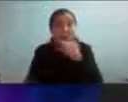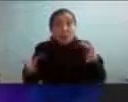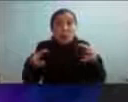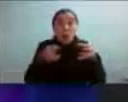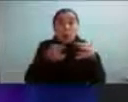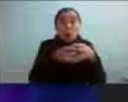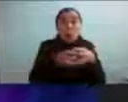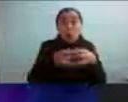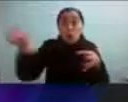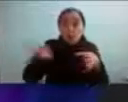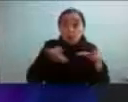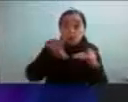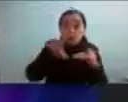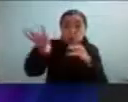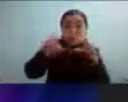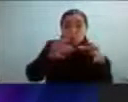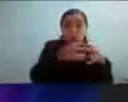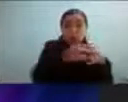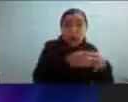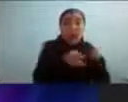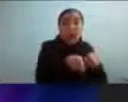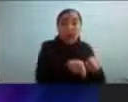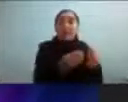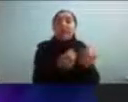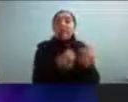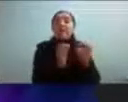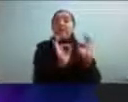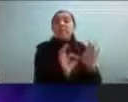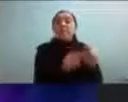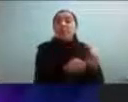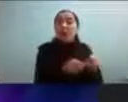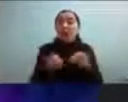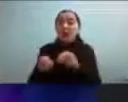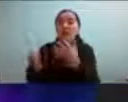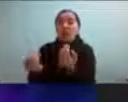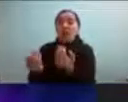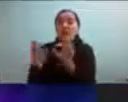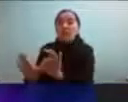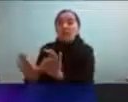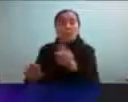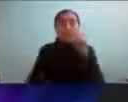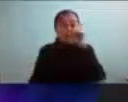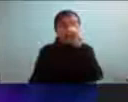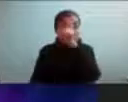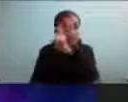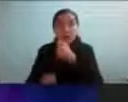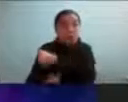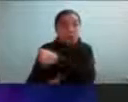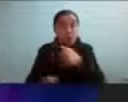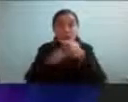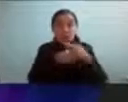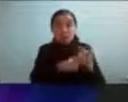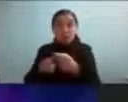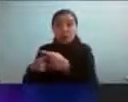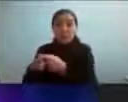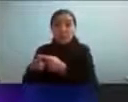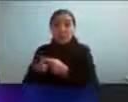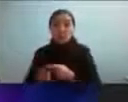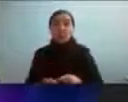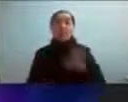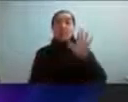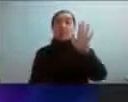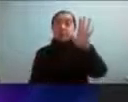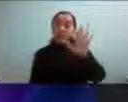poder identificar necesidades específicas obviamente en el diagnóstico tenemos digamos distintos desafíos